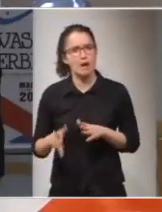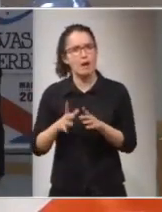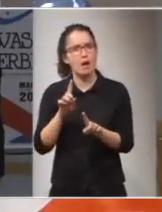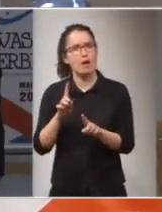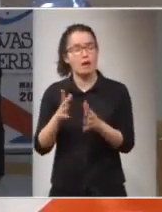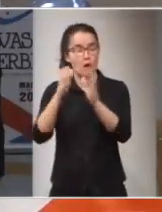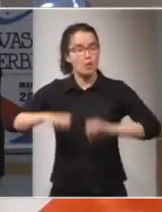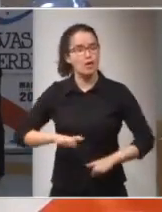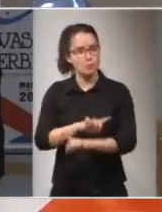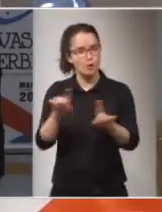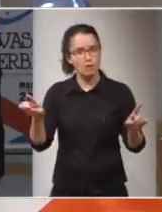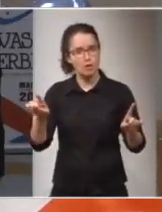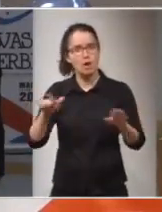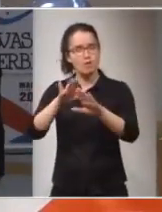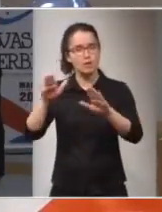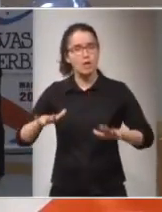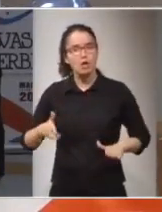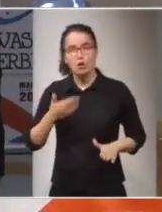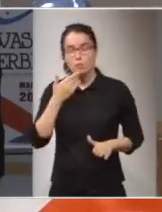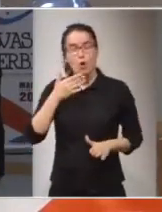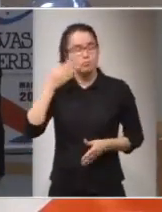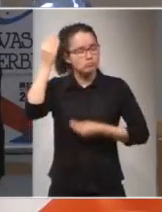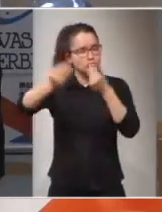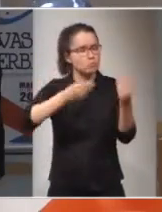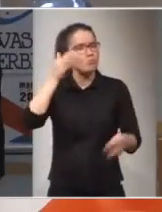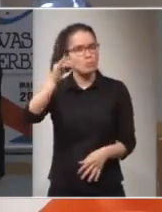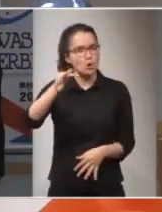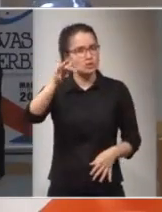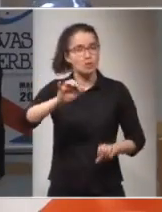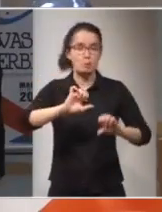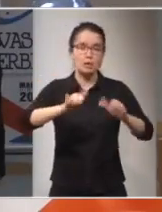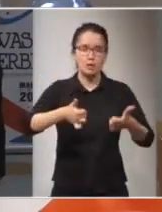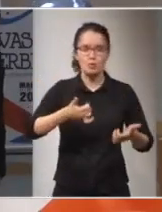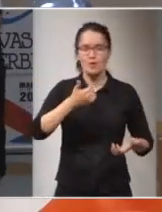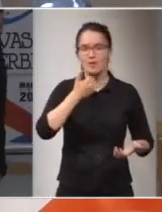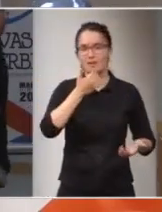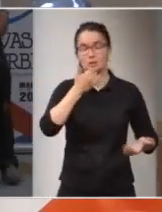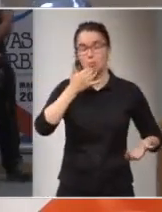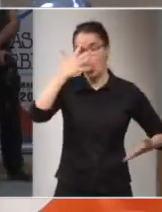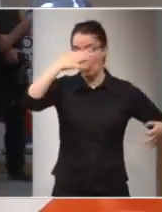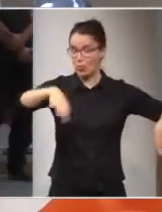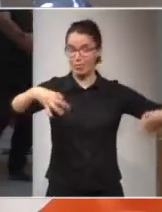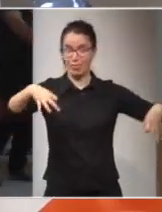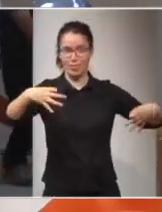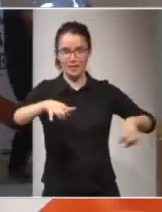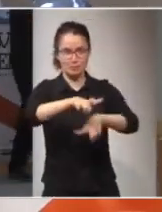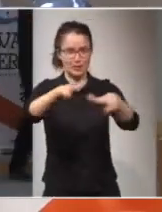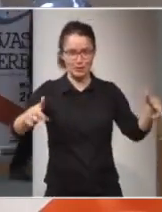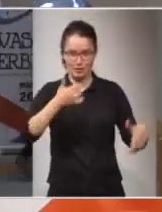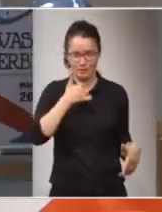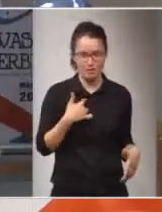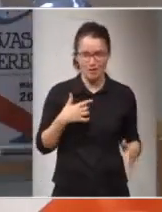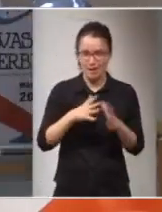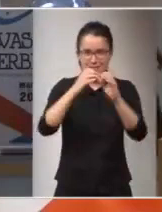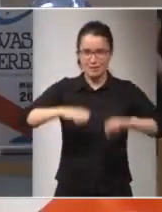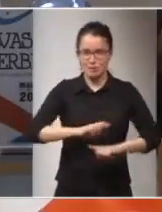ha sido una con un optimismo que al principio fue un optimismo casi que ingenuo en realidad la gente nos decía el